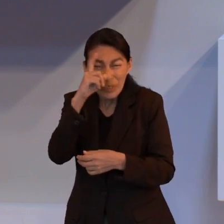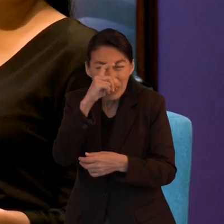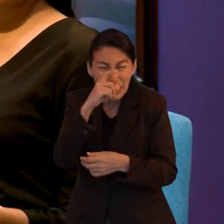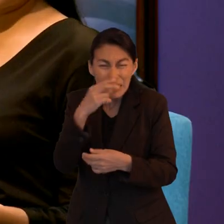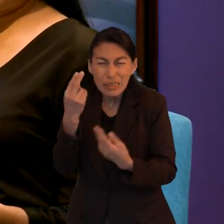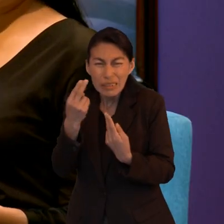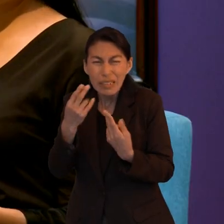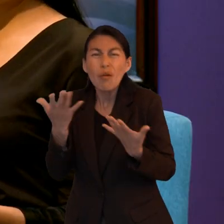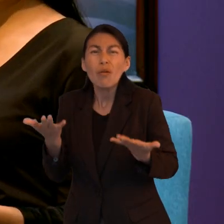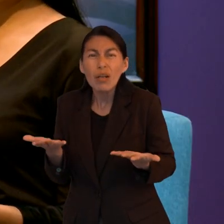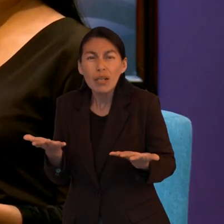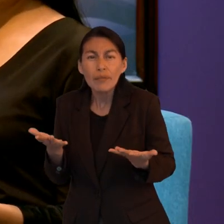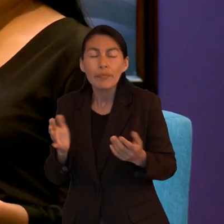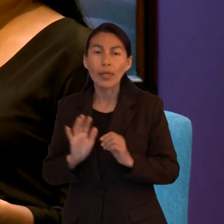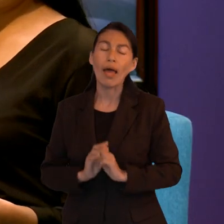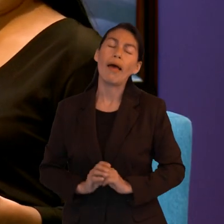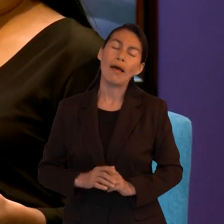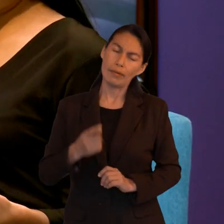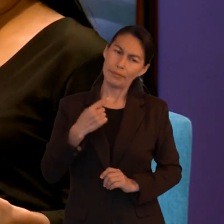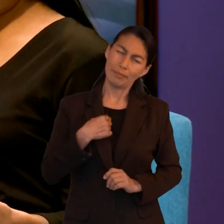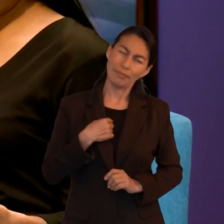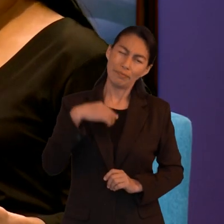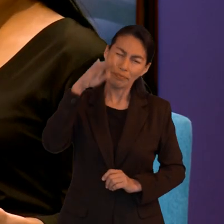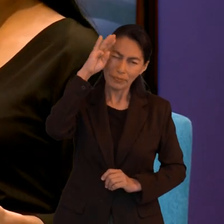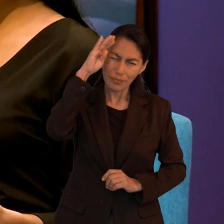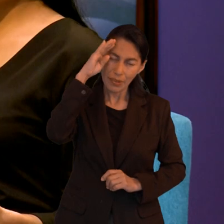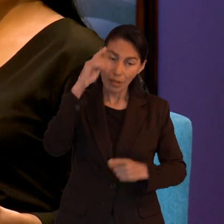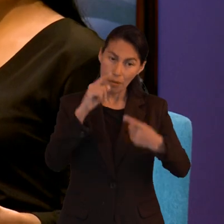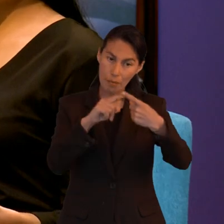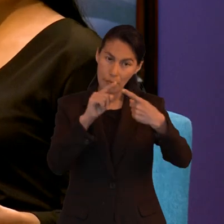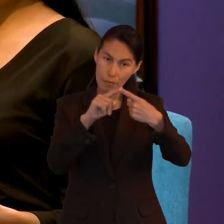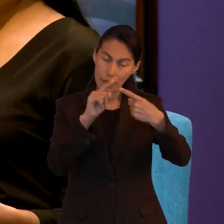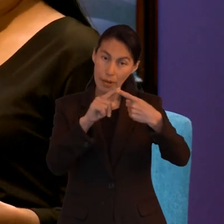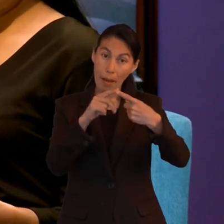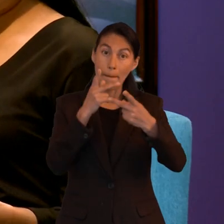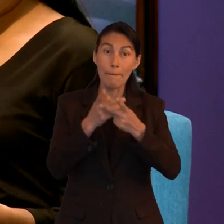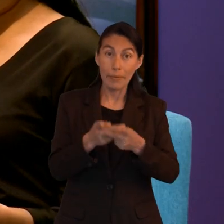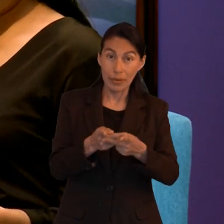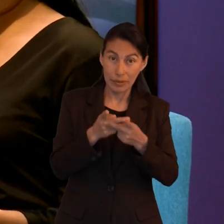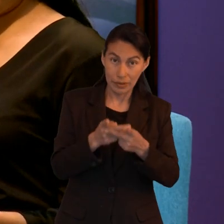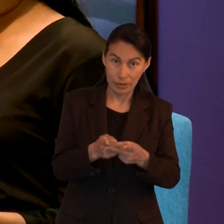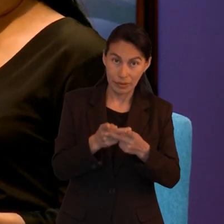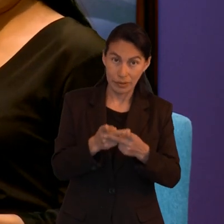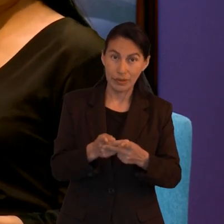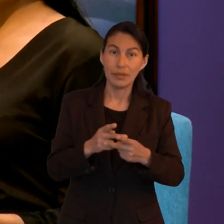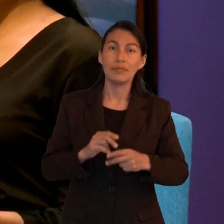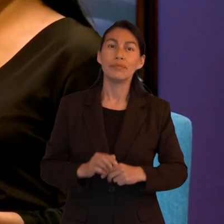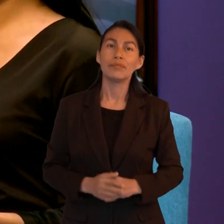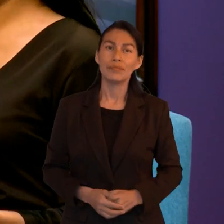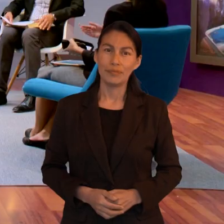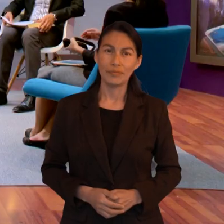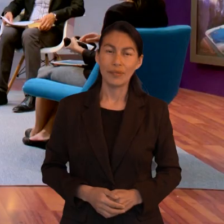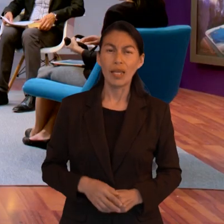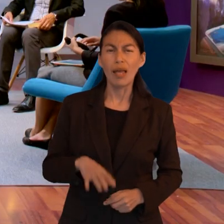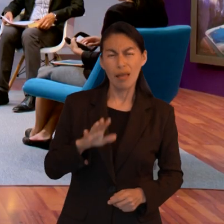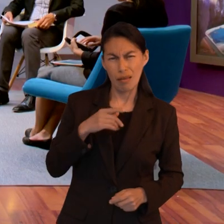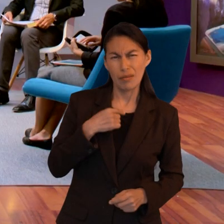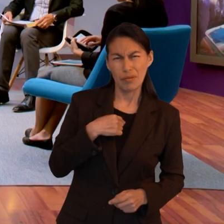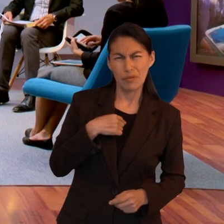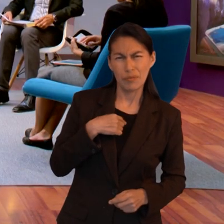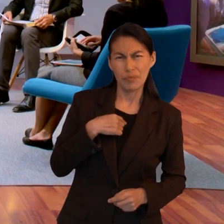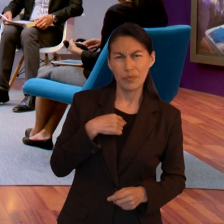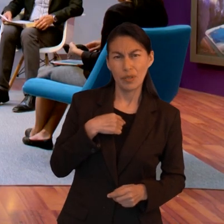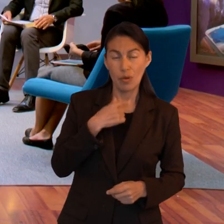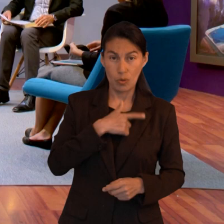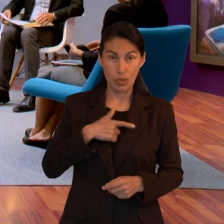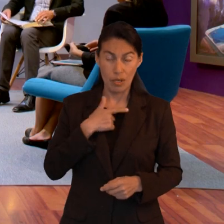Bueno, pues una característica o la primera que encuentro es la paciencia. Y para eso me gustaría darle lectura a un versículo que mencionó Beth,